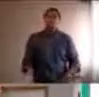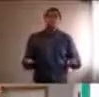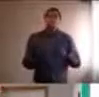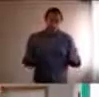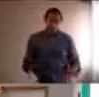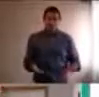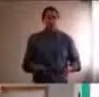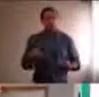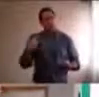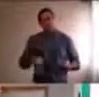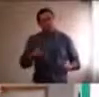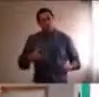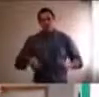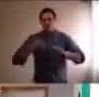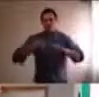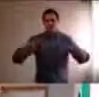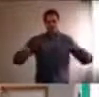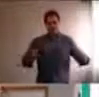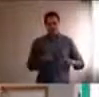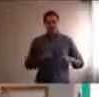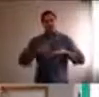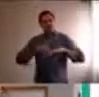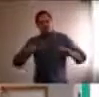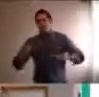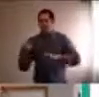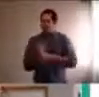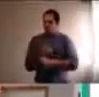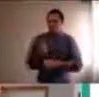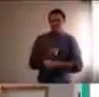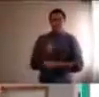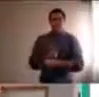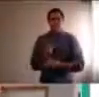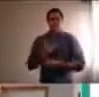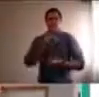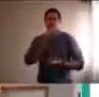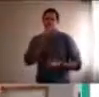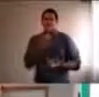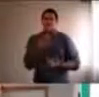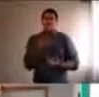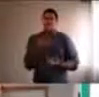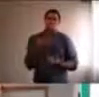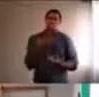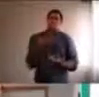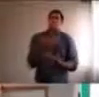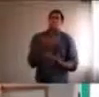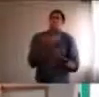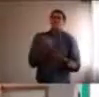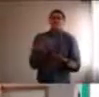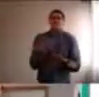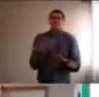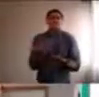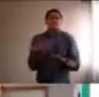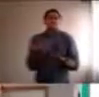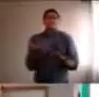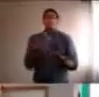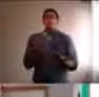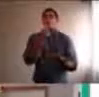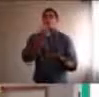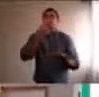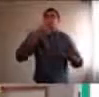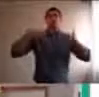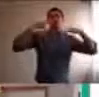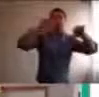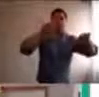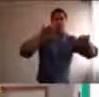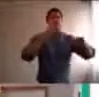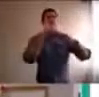de colocar límites, y explicitar, qué es lo que se espera, de cada uno, en un montón de temas, desde cuáles van a ser, las funciones, que cada